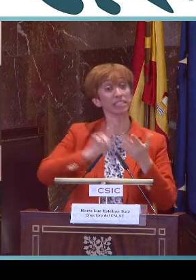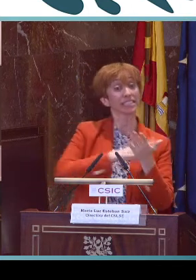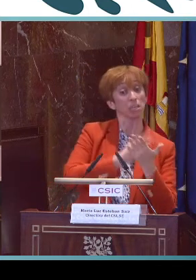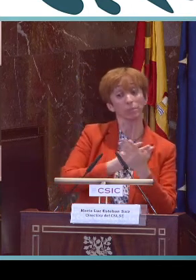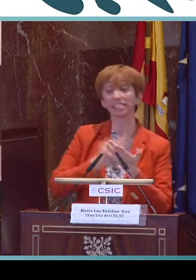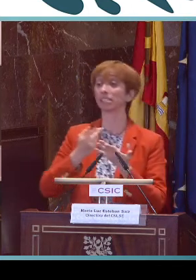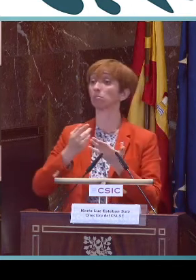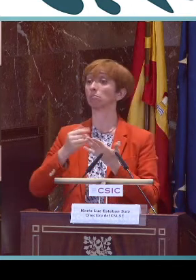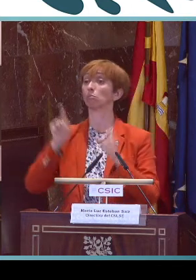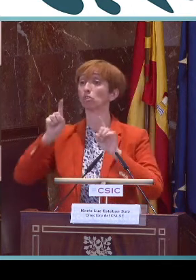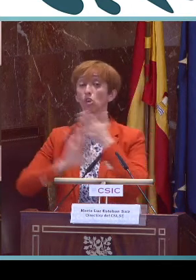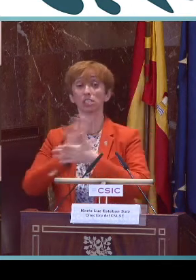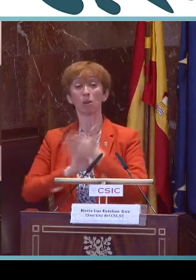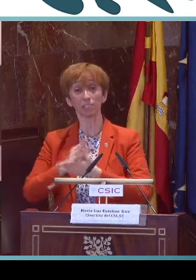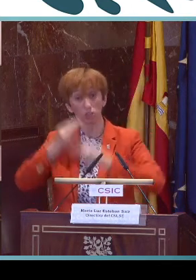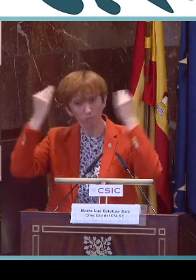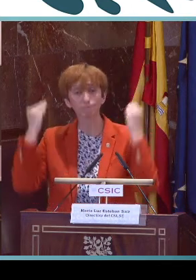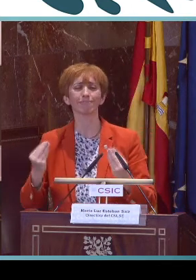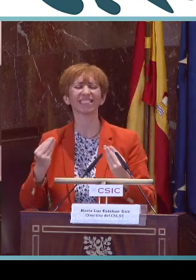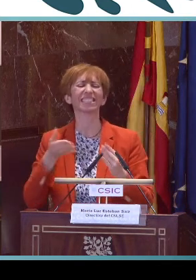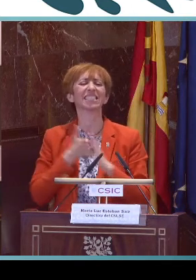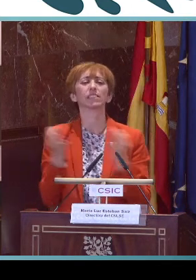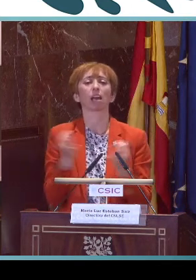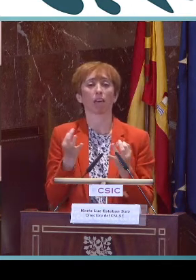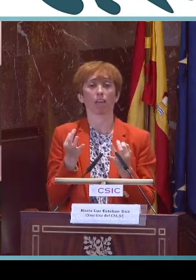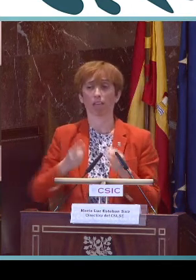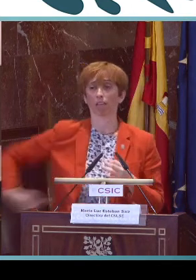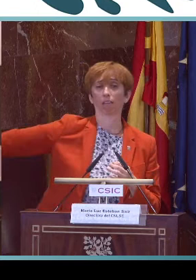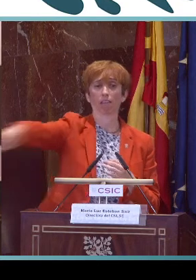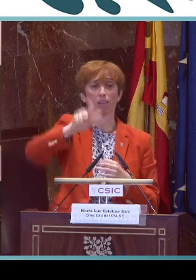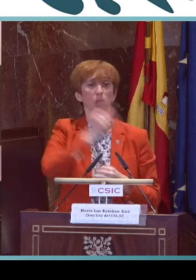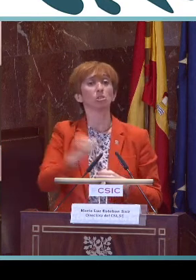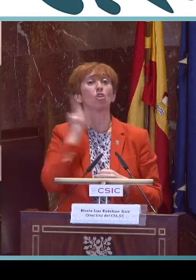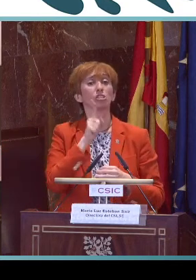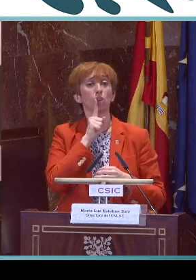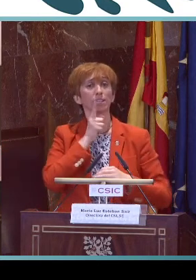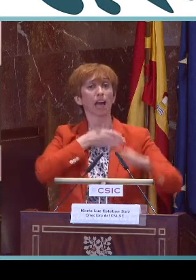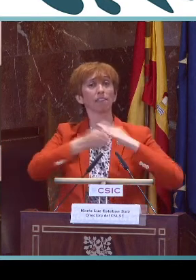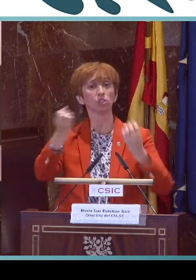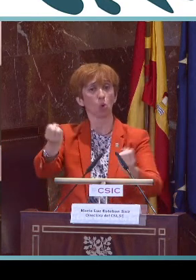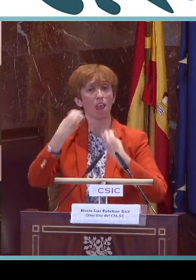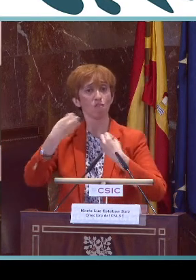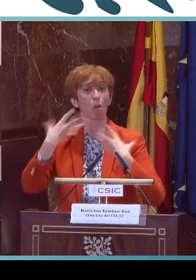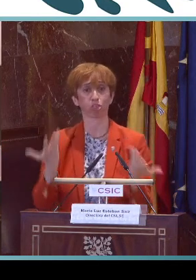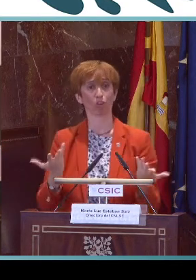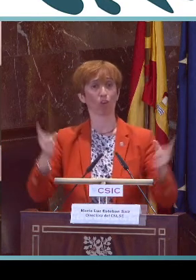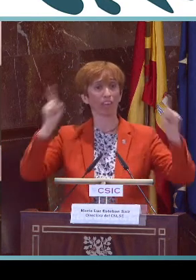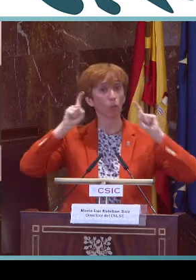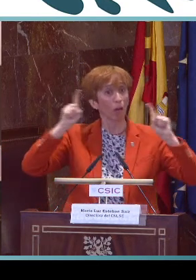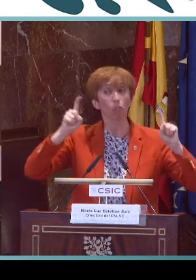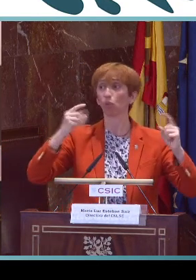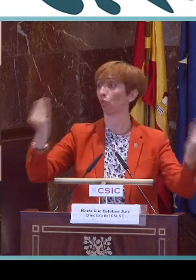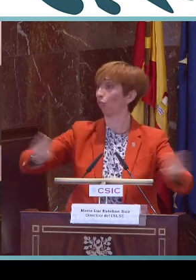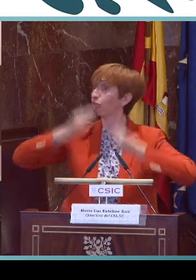conseguir una formación adecuada. Si la formación de estos profesionales, intérpretes, guías, intérpretes, especialistas, personas sordas,